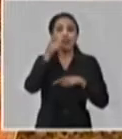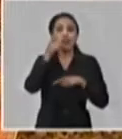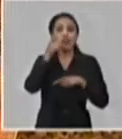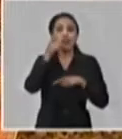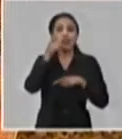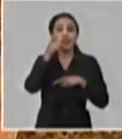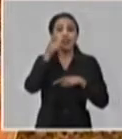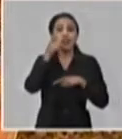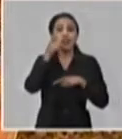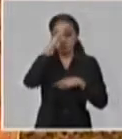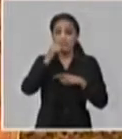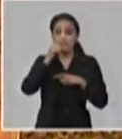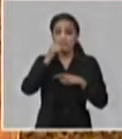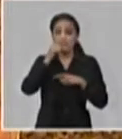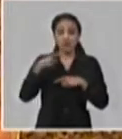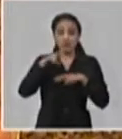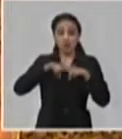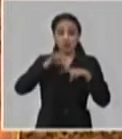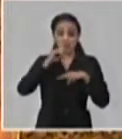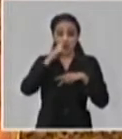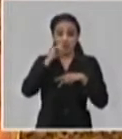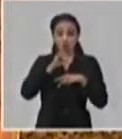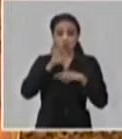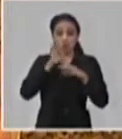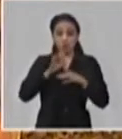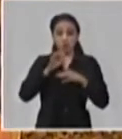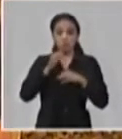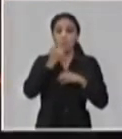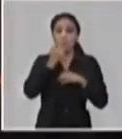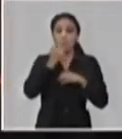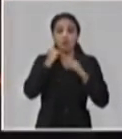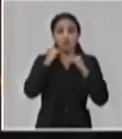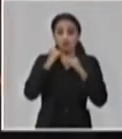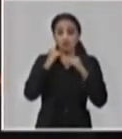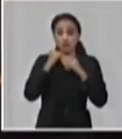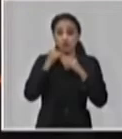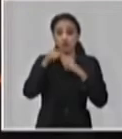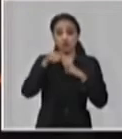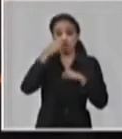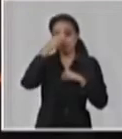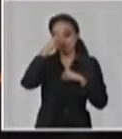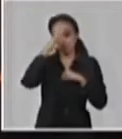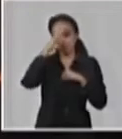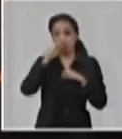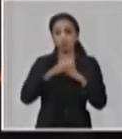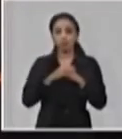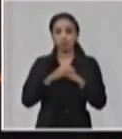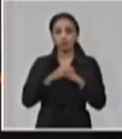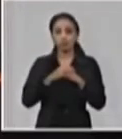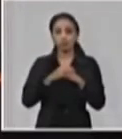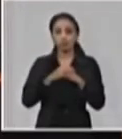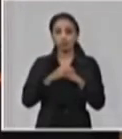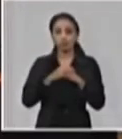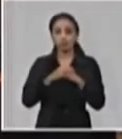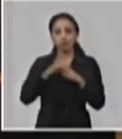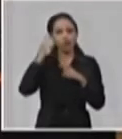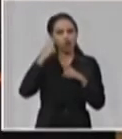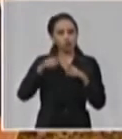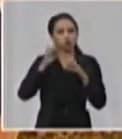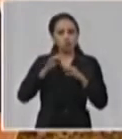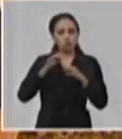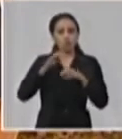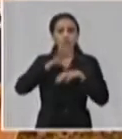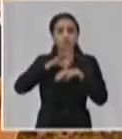Cuba ha sido el virus de la influenza, quien ha estado, el virus de la influenza y se incite al. Hay otros virus